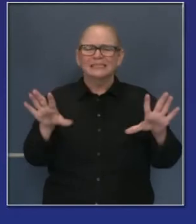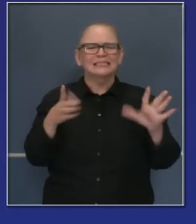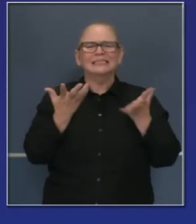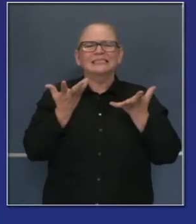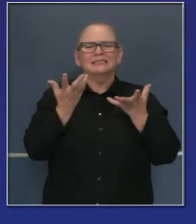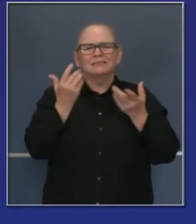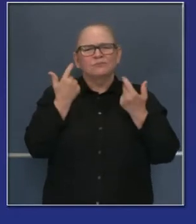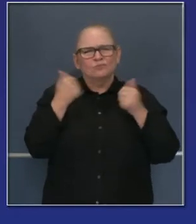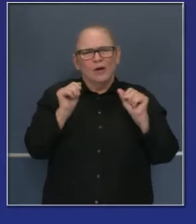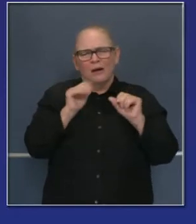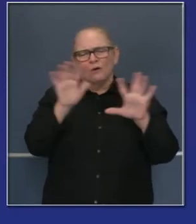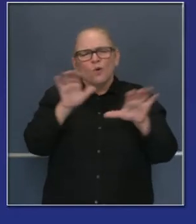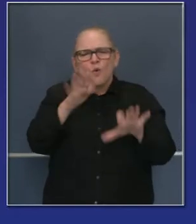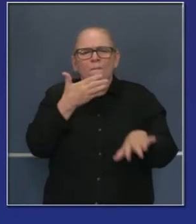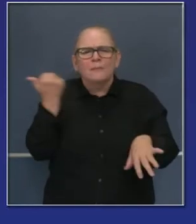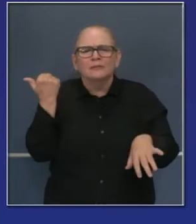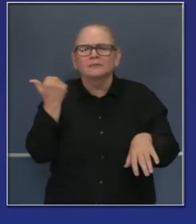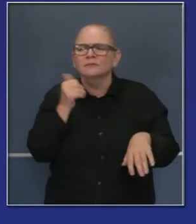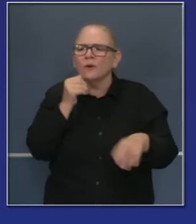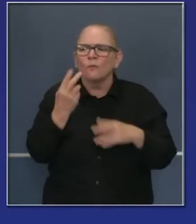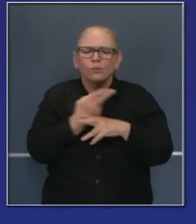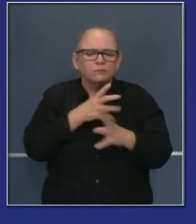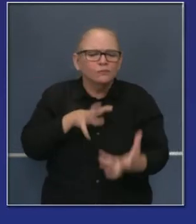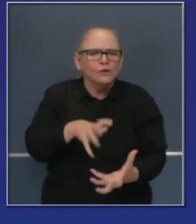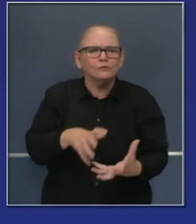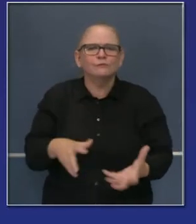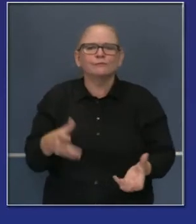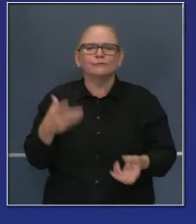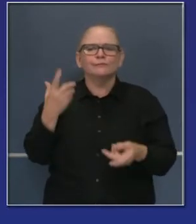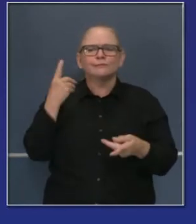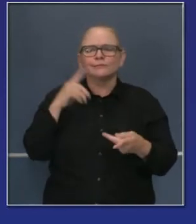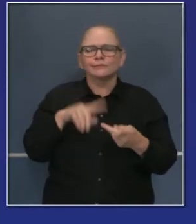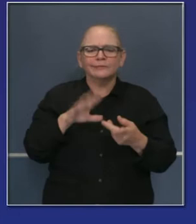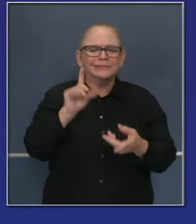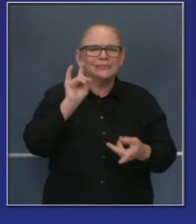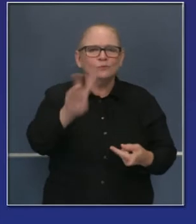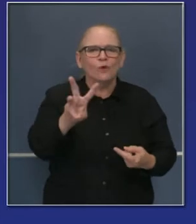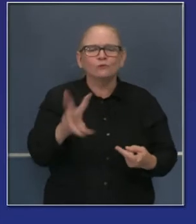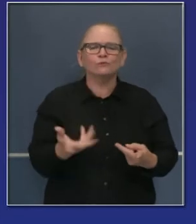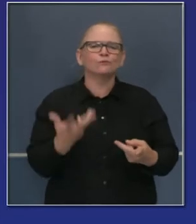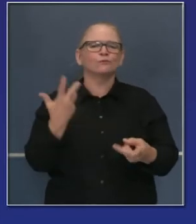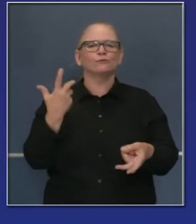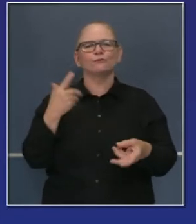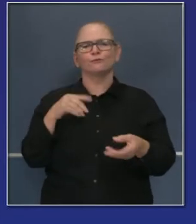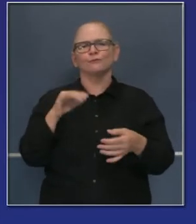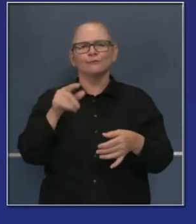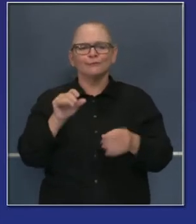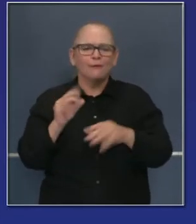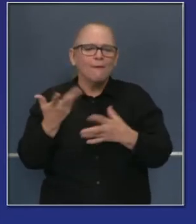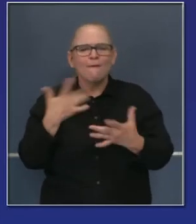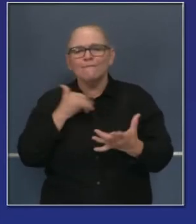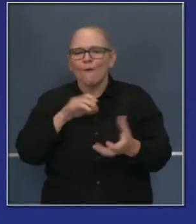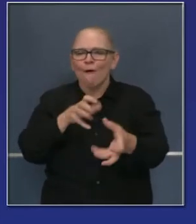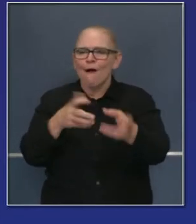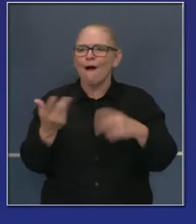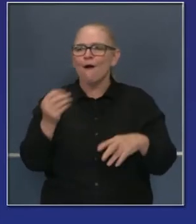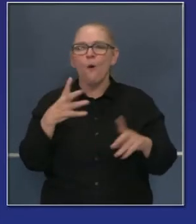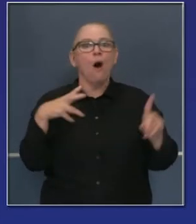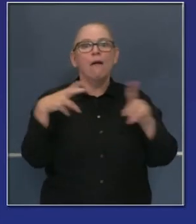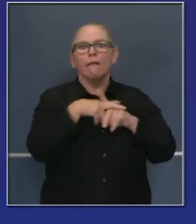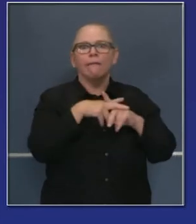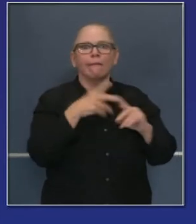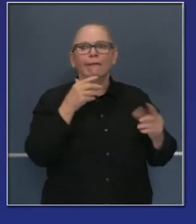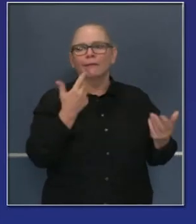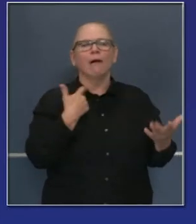Traten de hacer lo posible para impedir utilizar su secadora, su máquina de lavar, y hagan ese